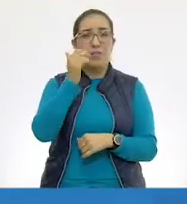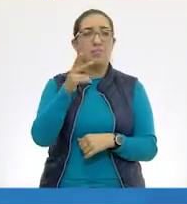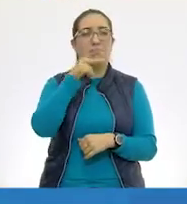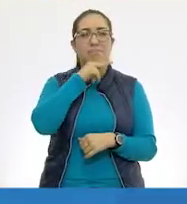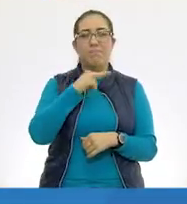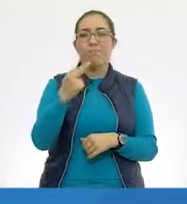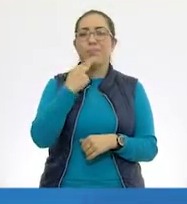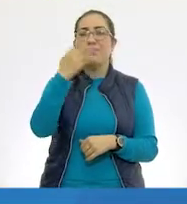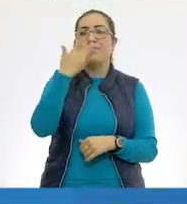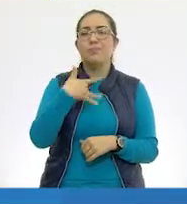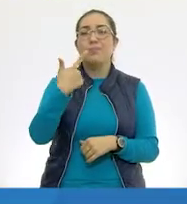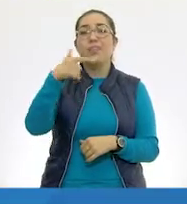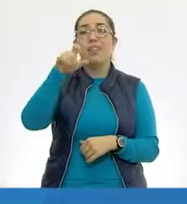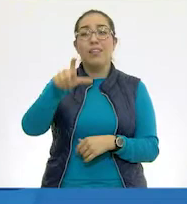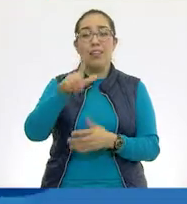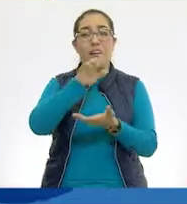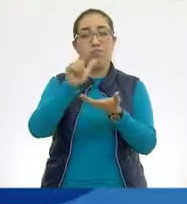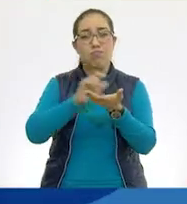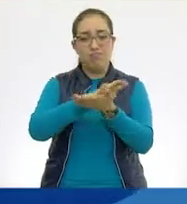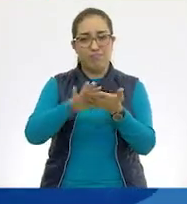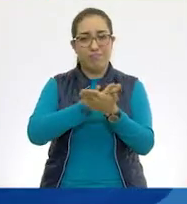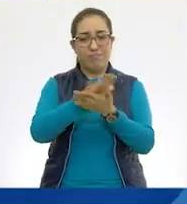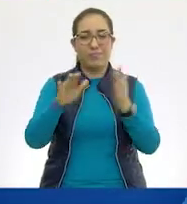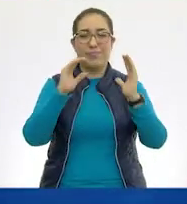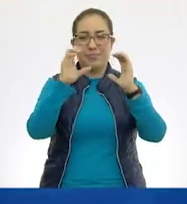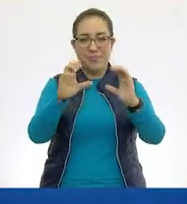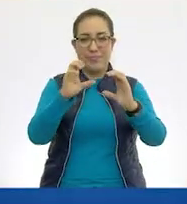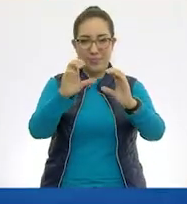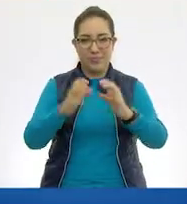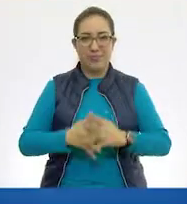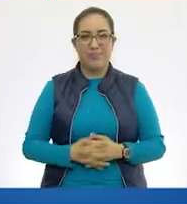usa desinfectantes a base de alcohol. ¡Cuídate!